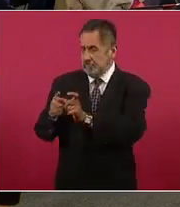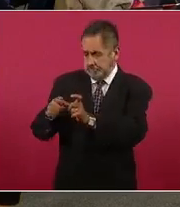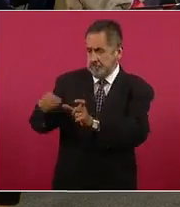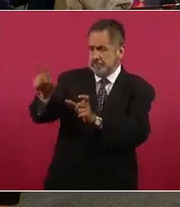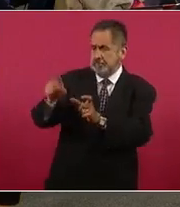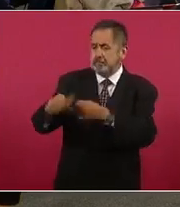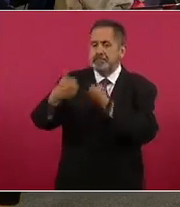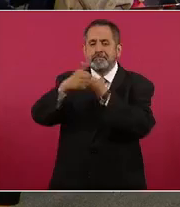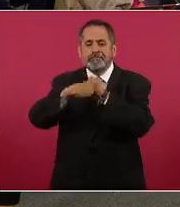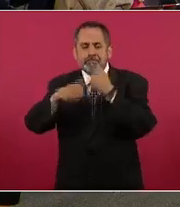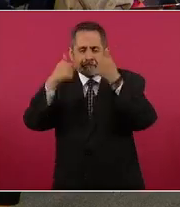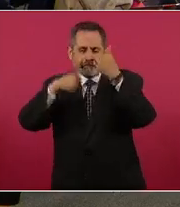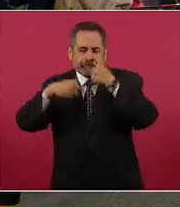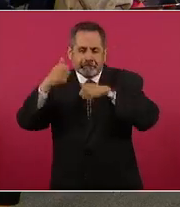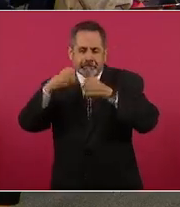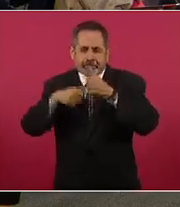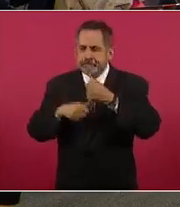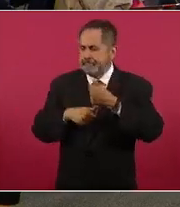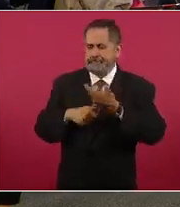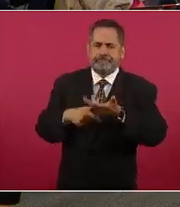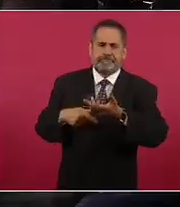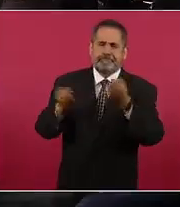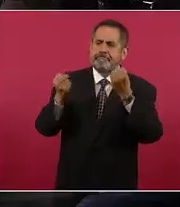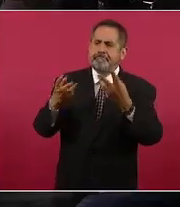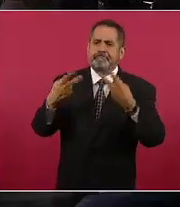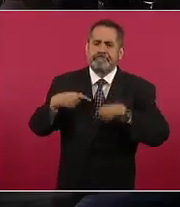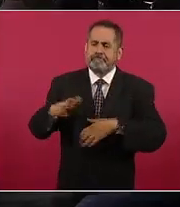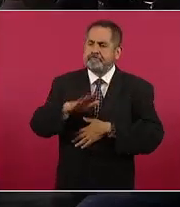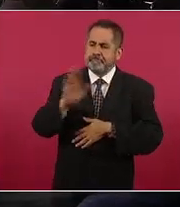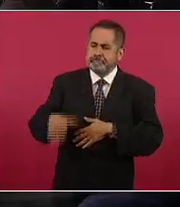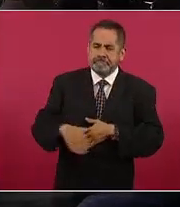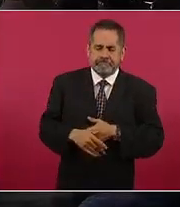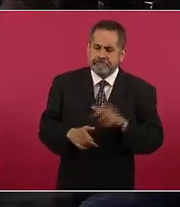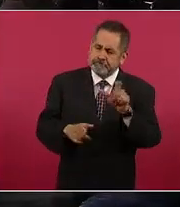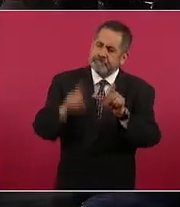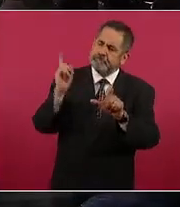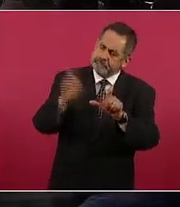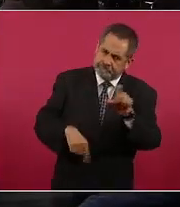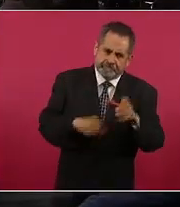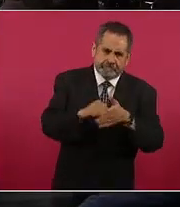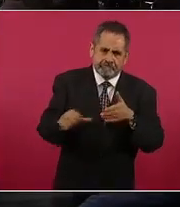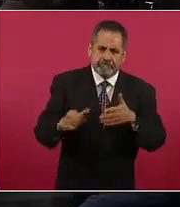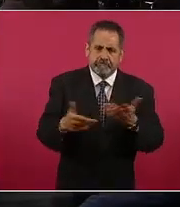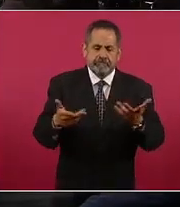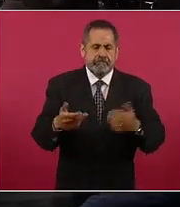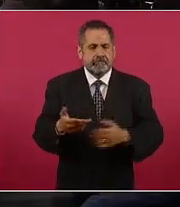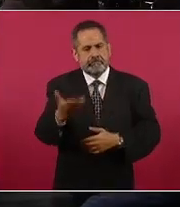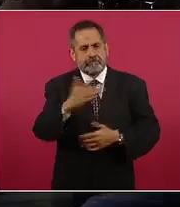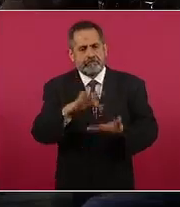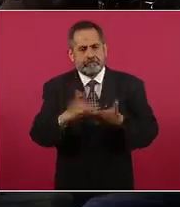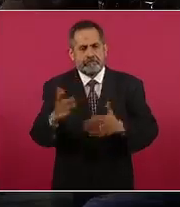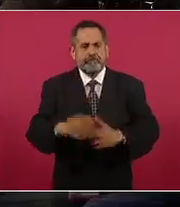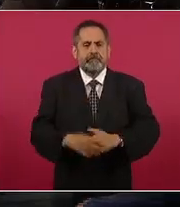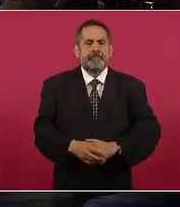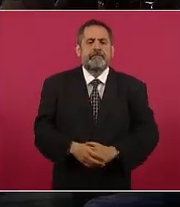prácticas que están cobrando muchas vidas humanas. Gracias, presidente. Bueno, ¿podrías?